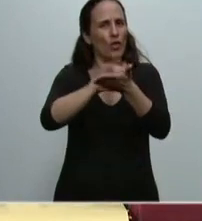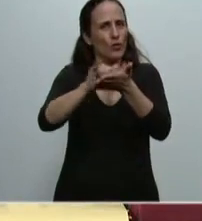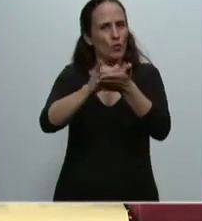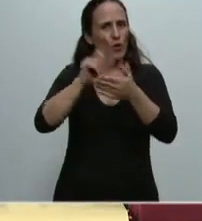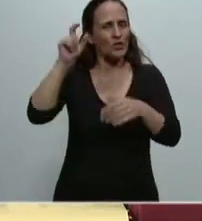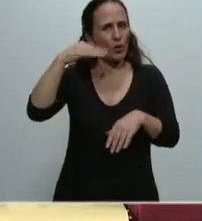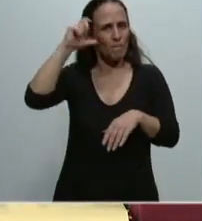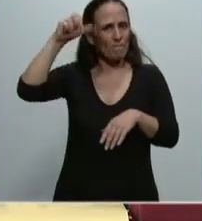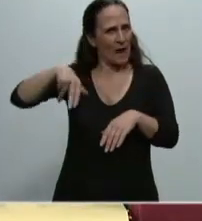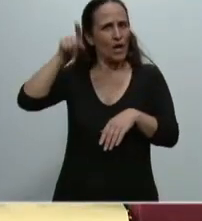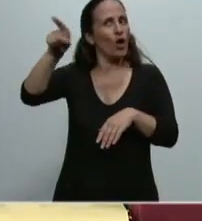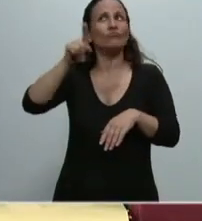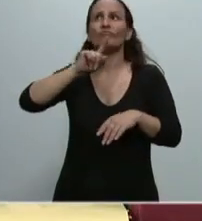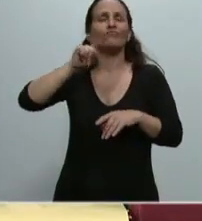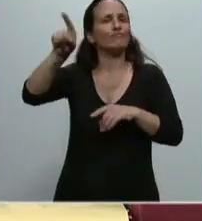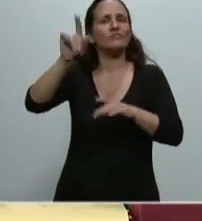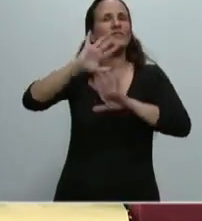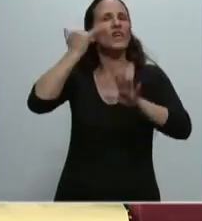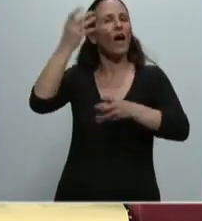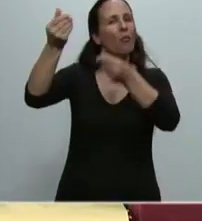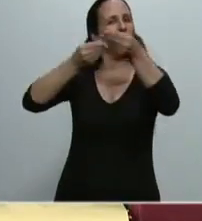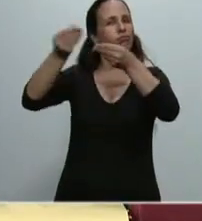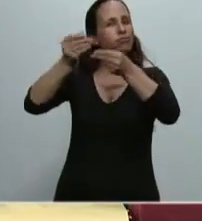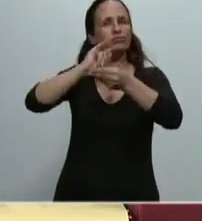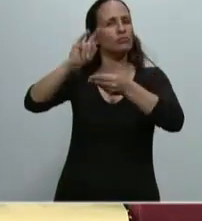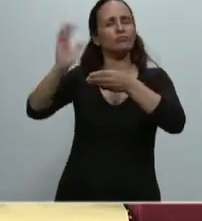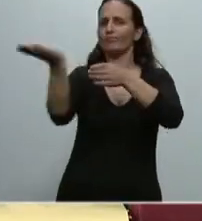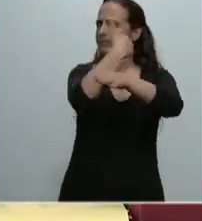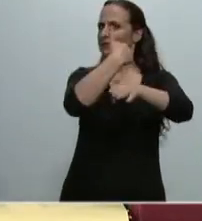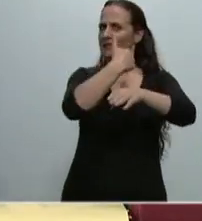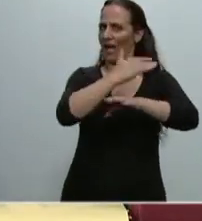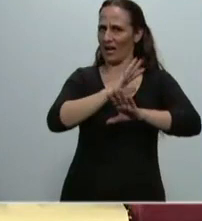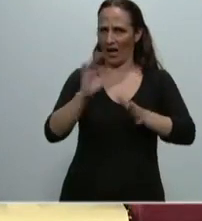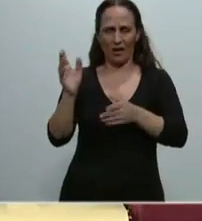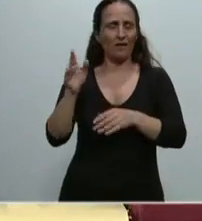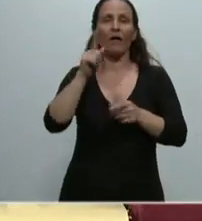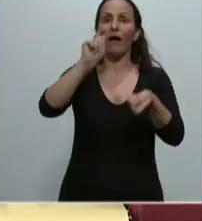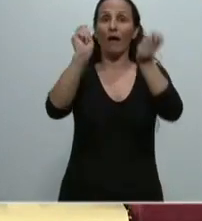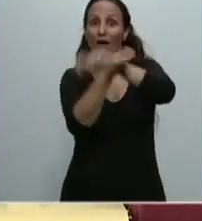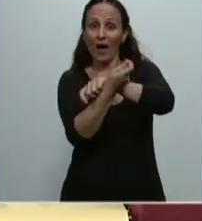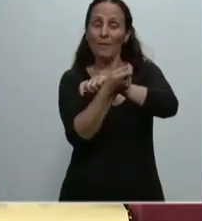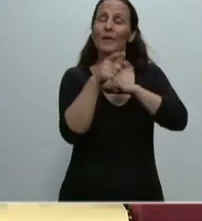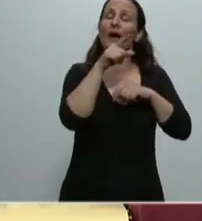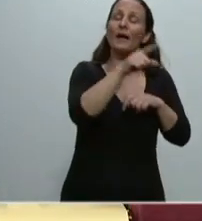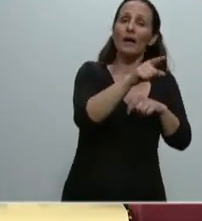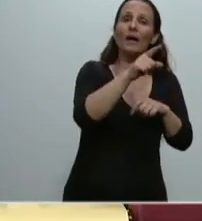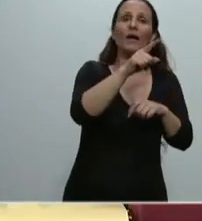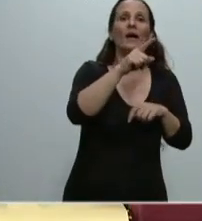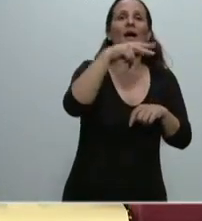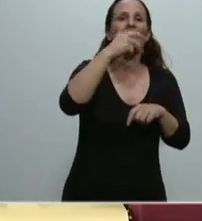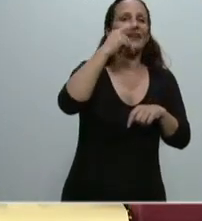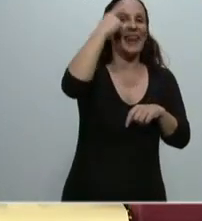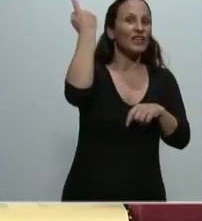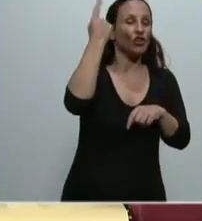Mellon como agente fiduciario y a designar en su reemplazo a Nación, Fira y